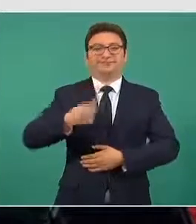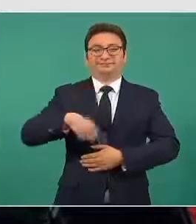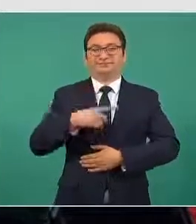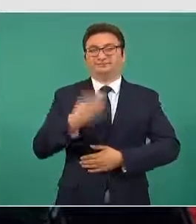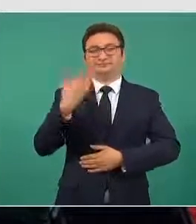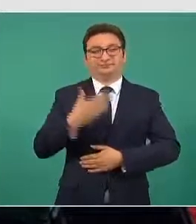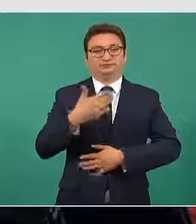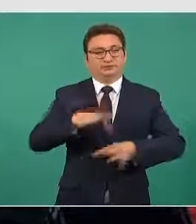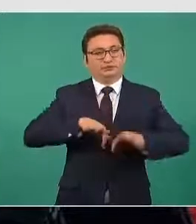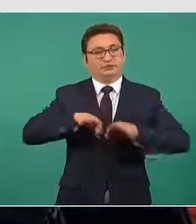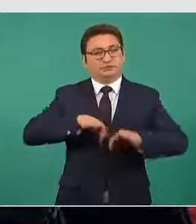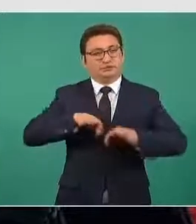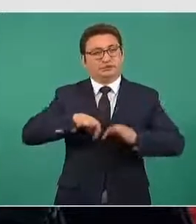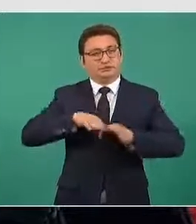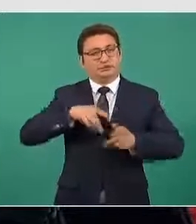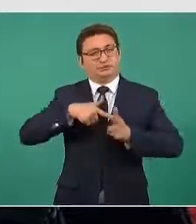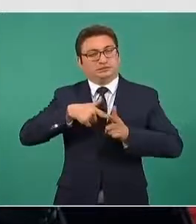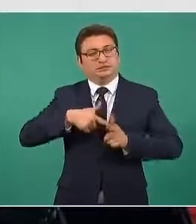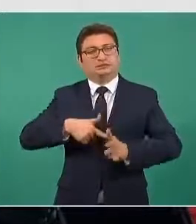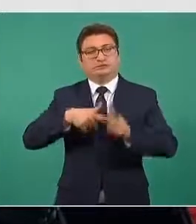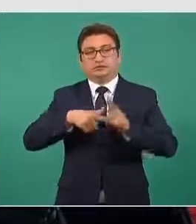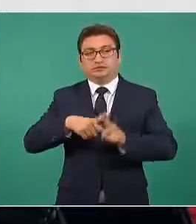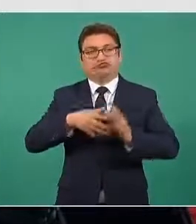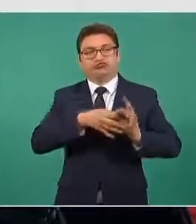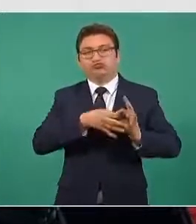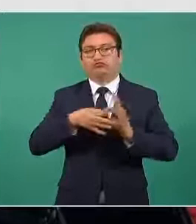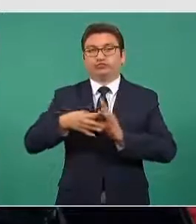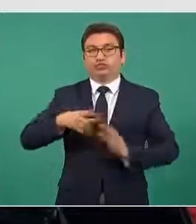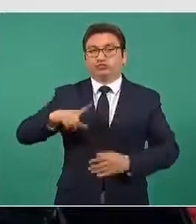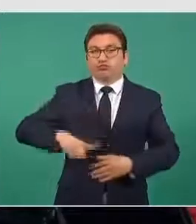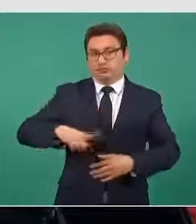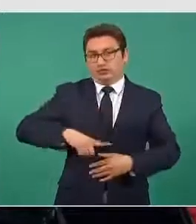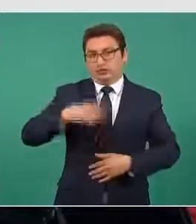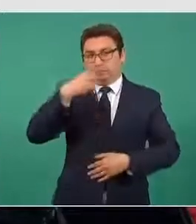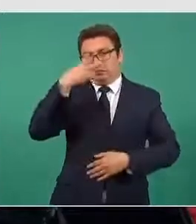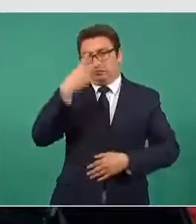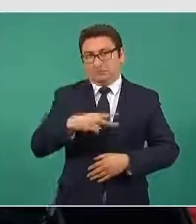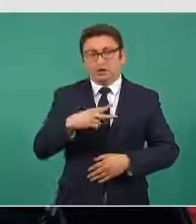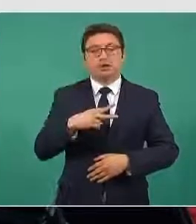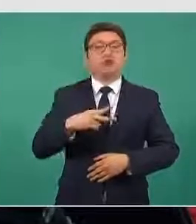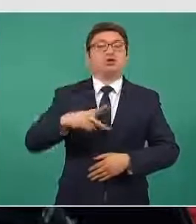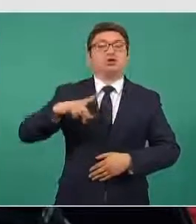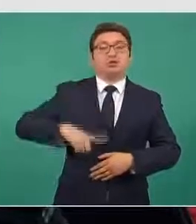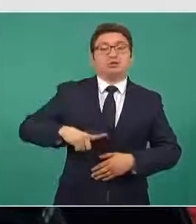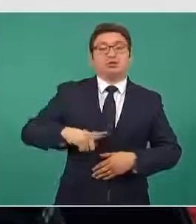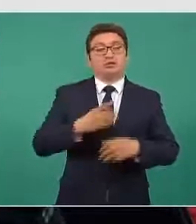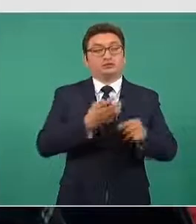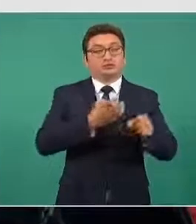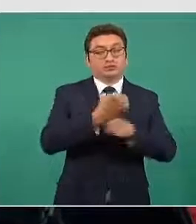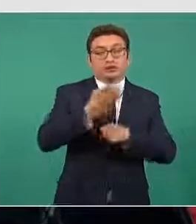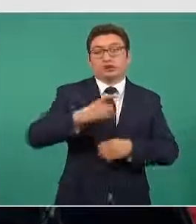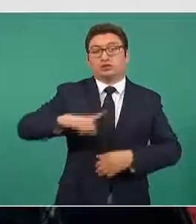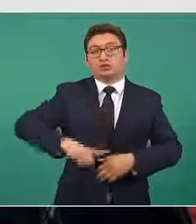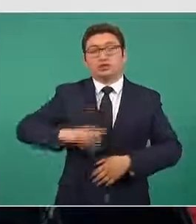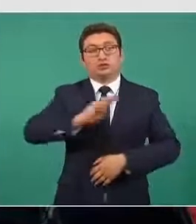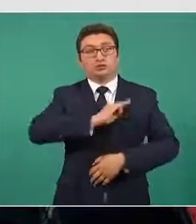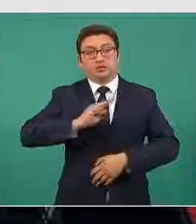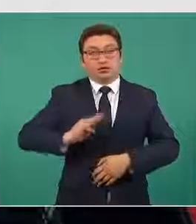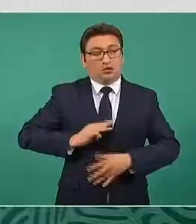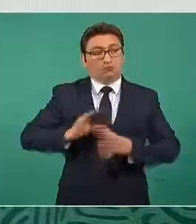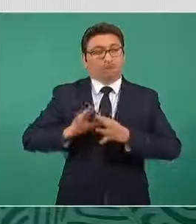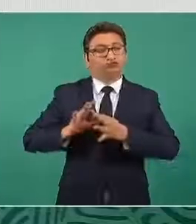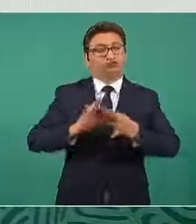trabajo persistente y coordinado entre el gobierno de México los gobiernos estatales y municipales da